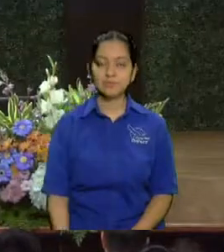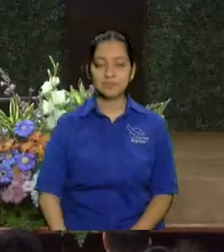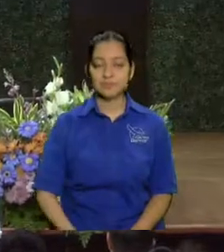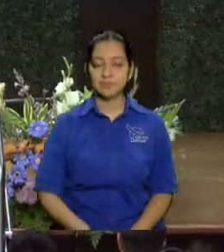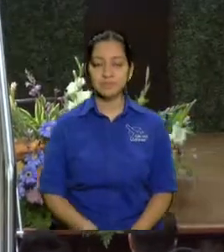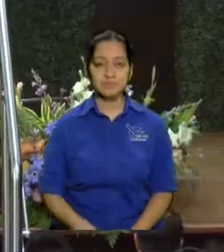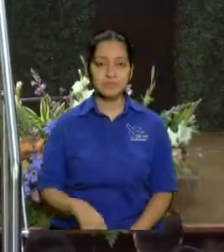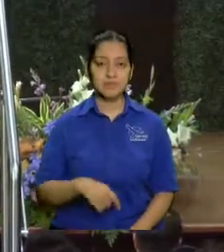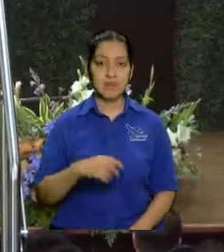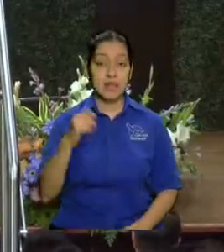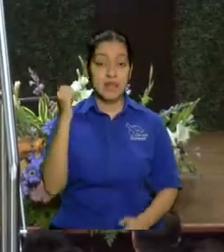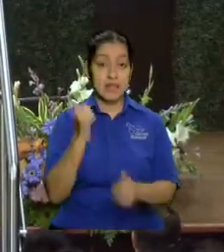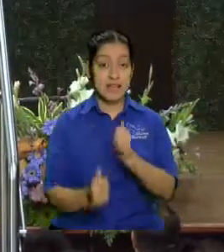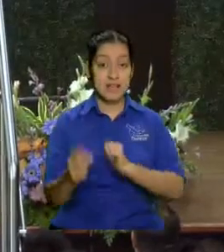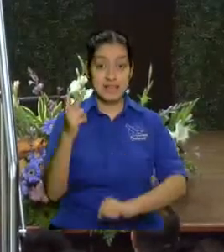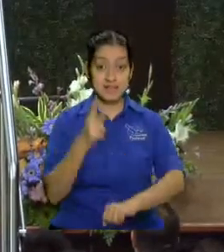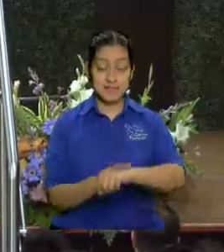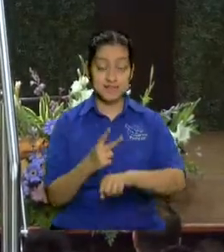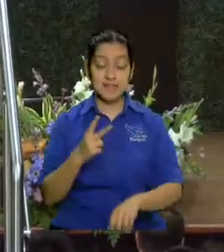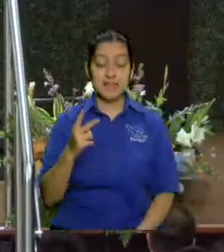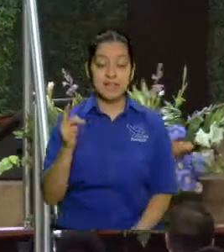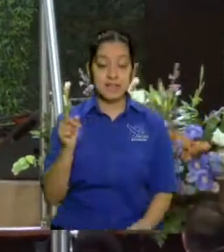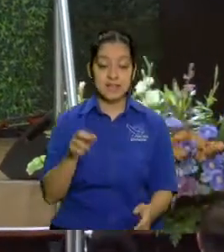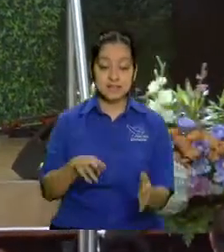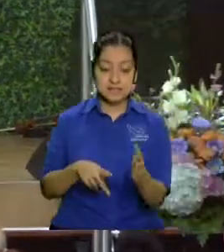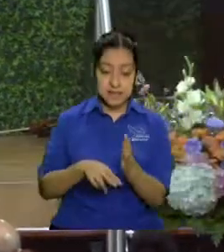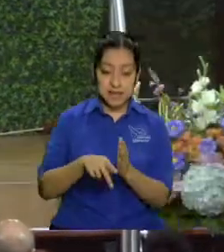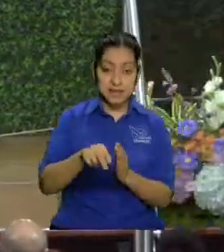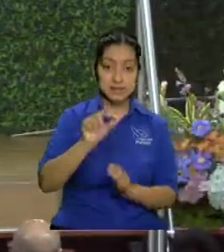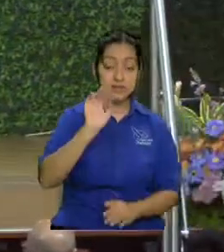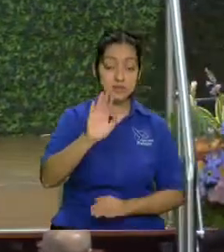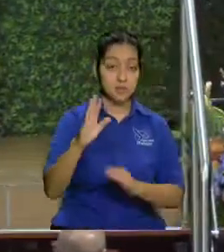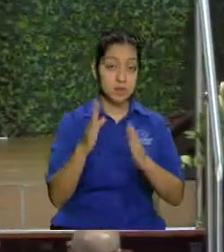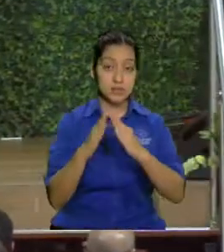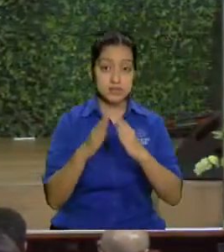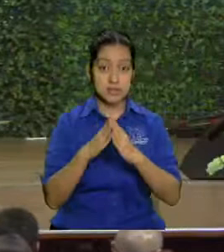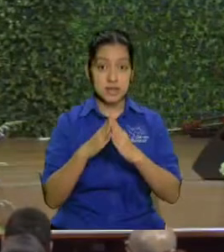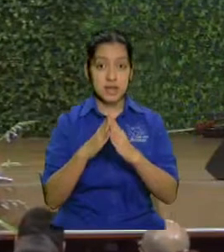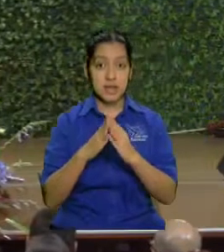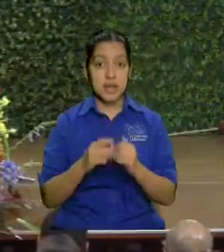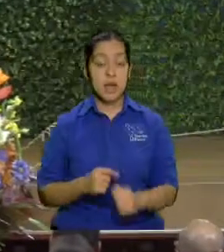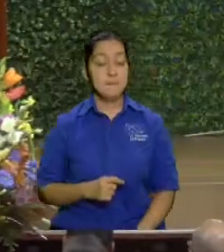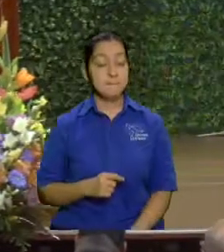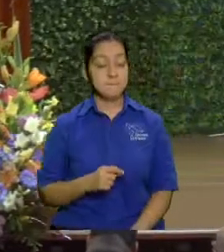religiosamente pero es una costumbre tremenda pasan besando la mesusá